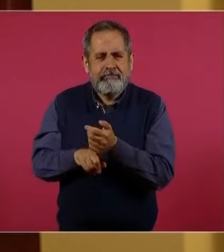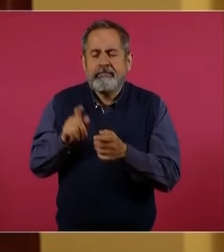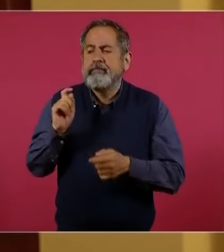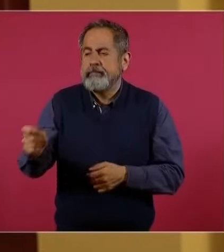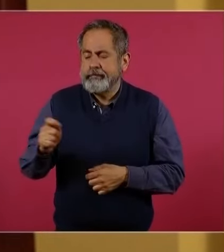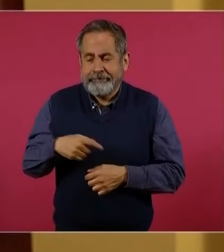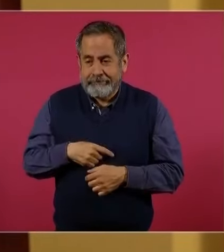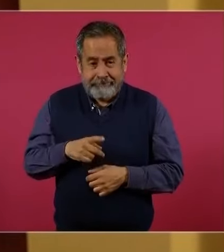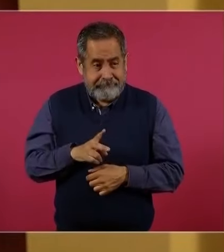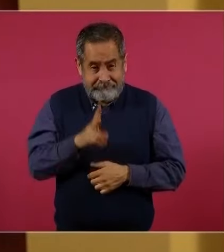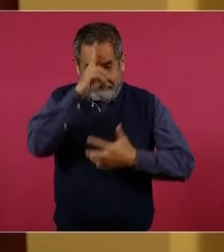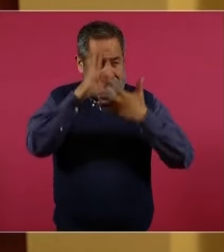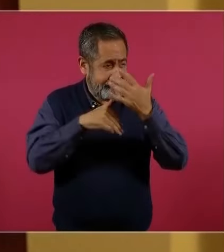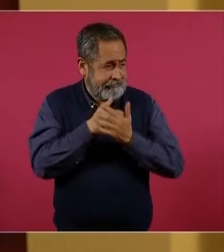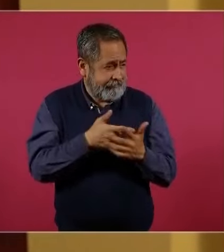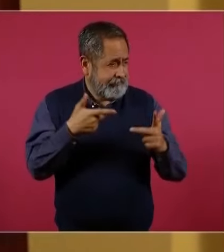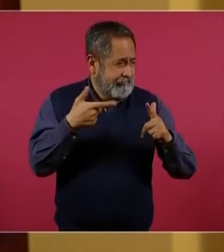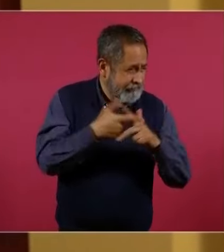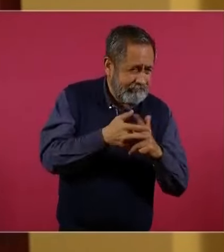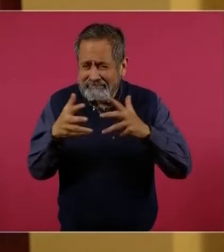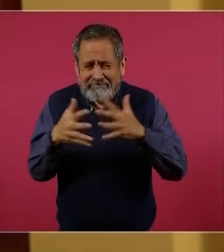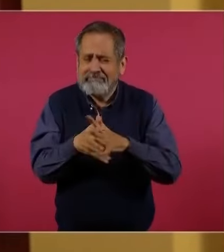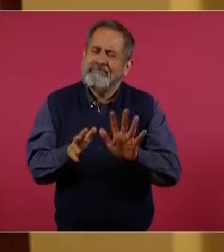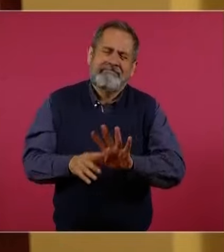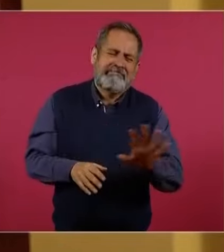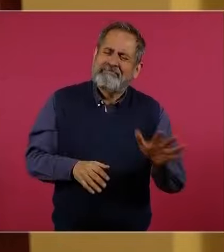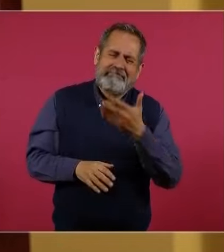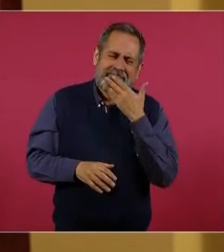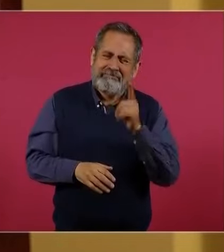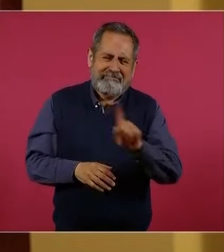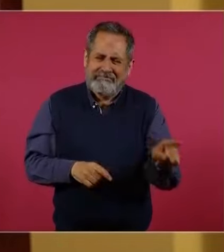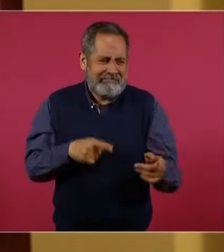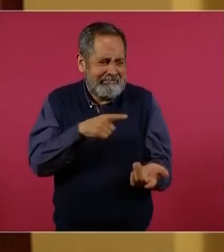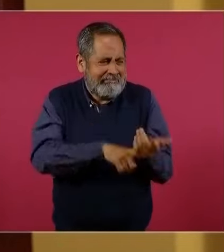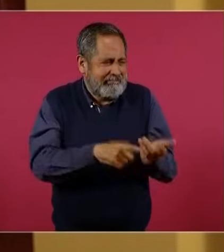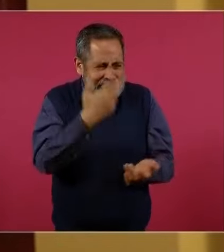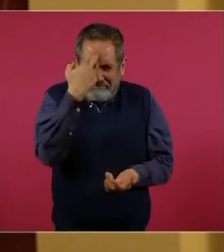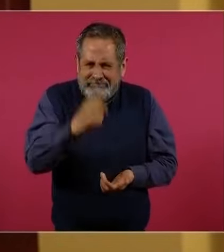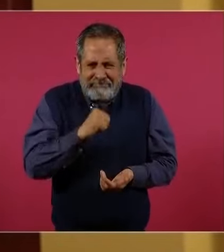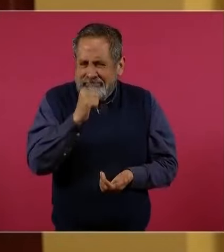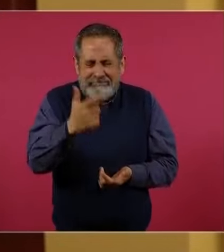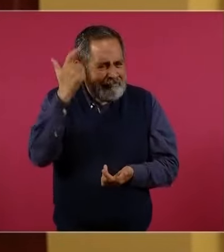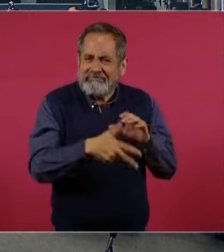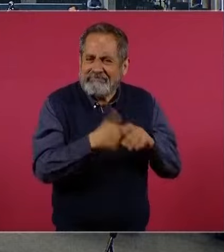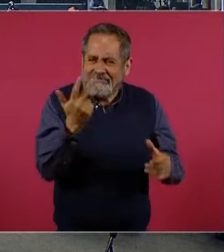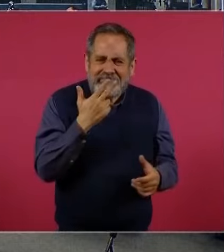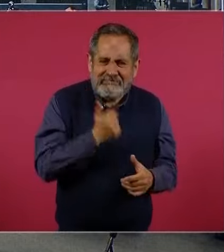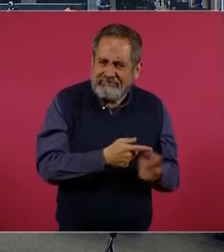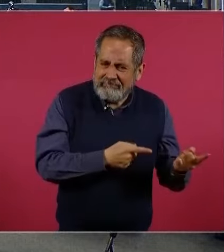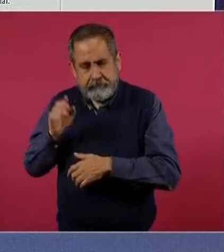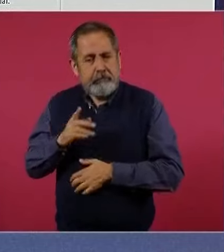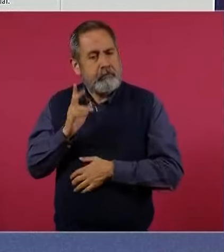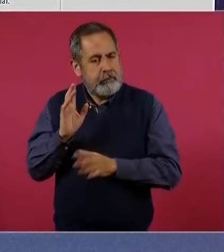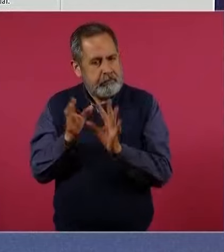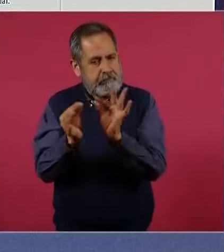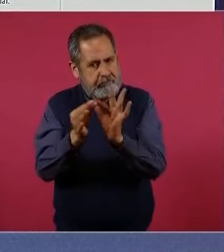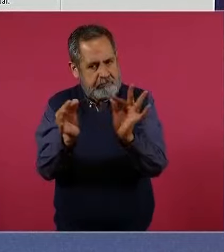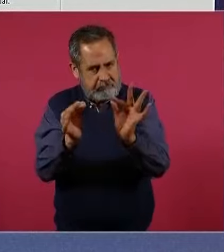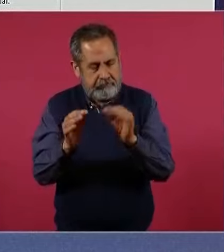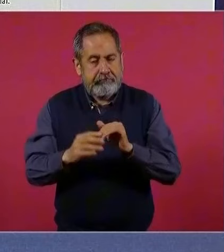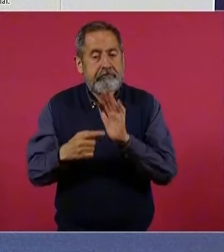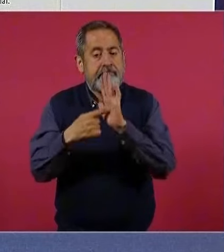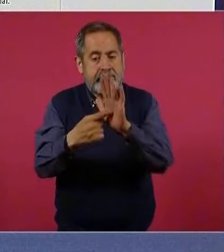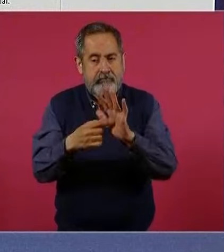en cualquiera de sus manifestaciones es irracional e inhumana. Dicho lo anterior, quiero